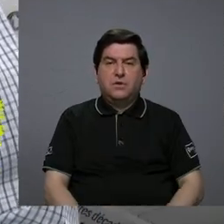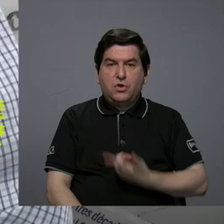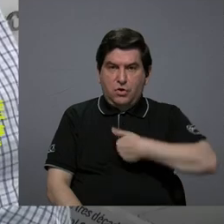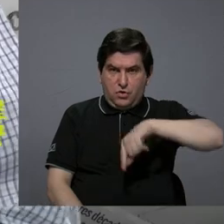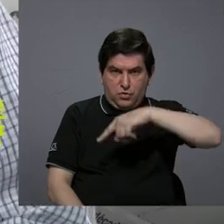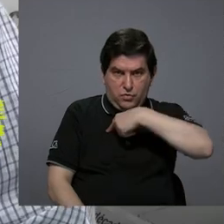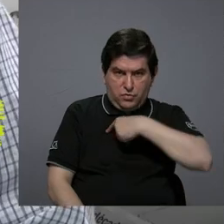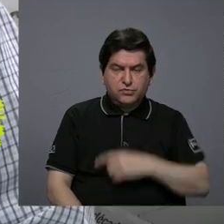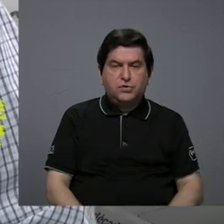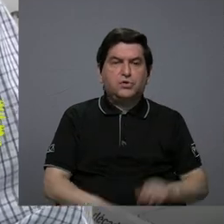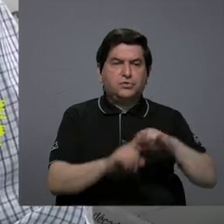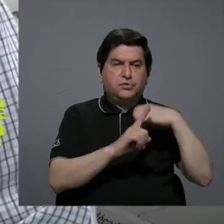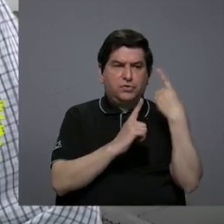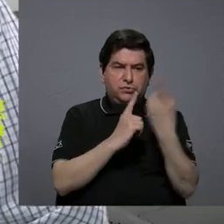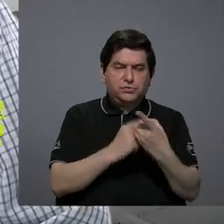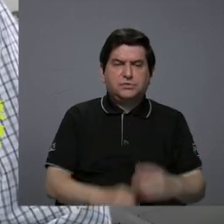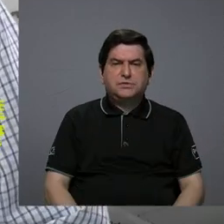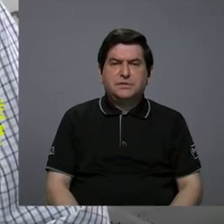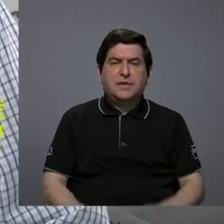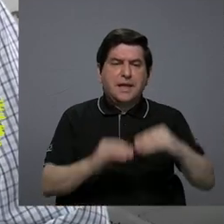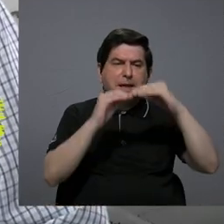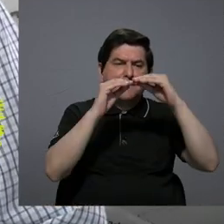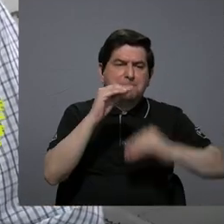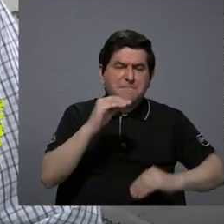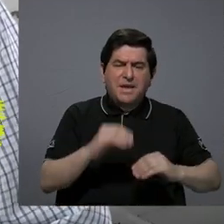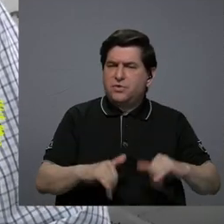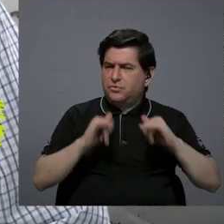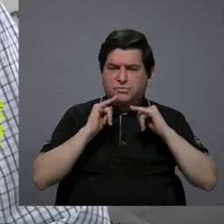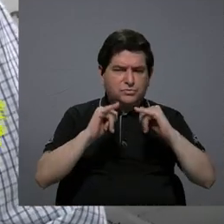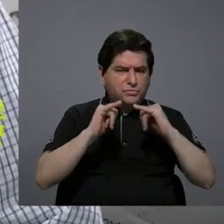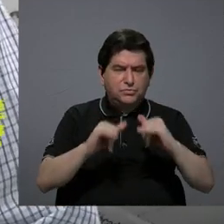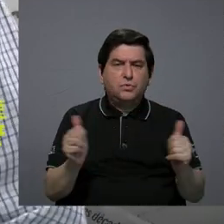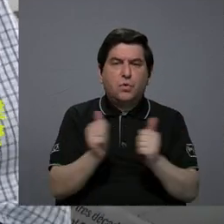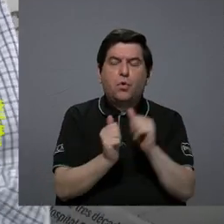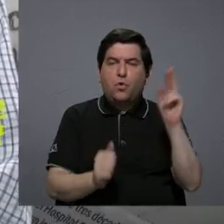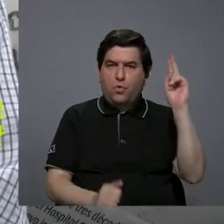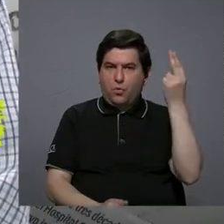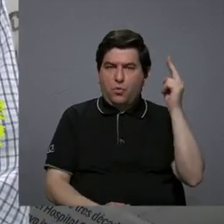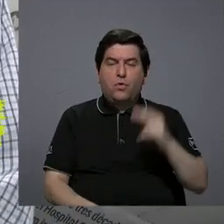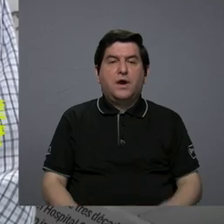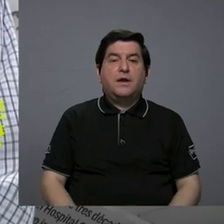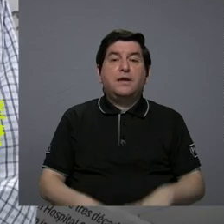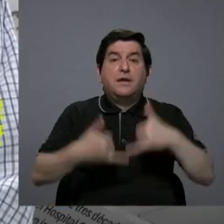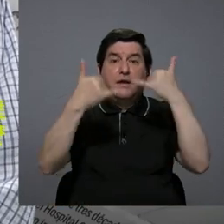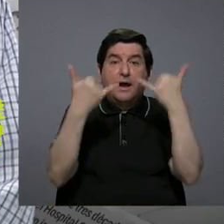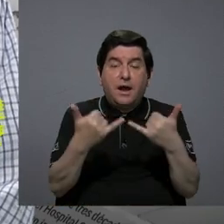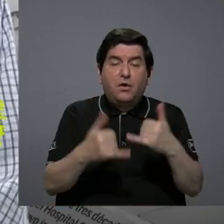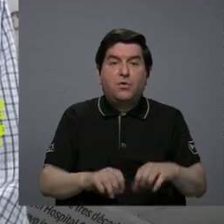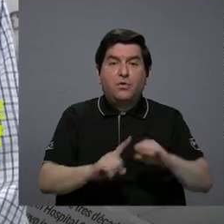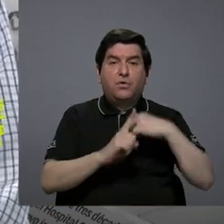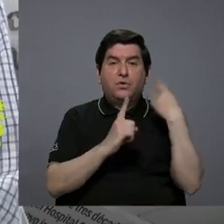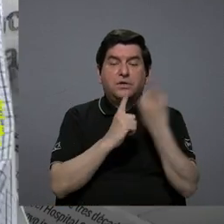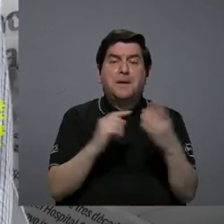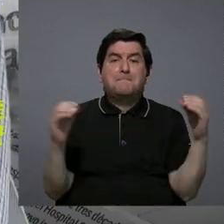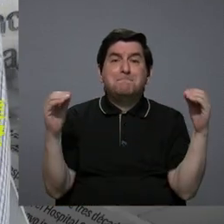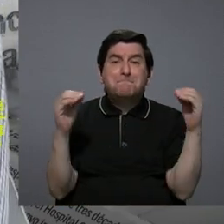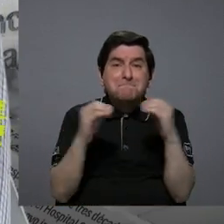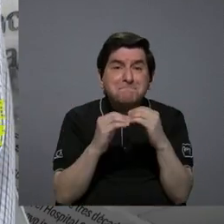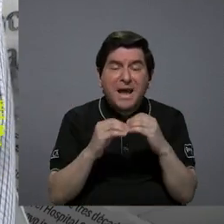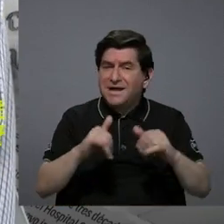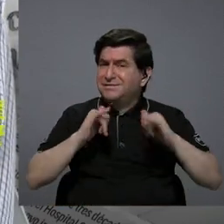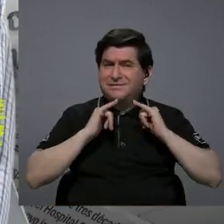ser una de las sociedades menos desiguales, junto con Uruguay, a ser una de las sociedades más